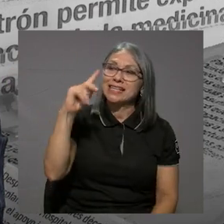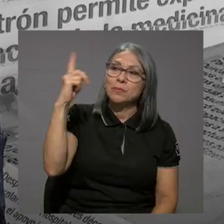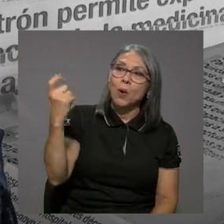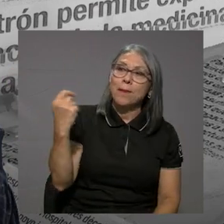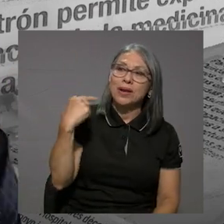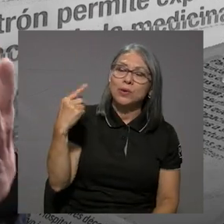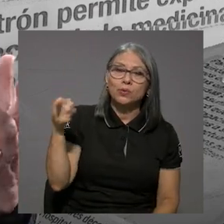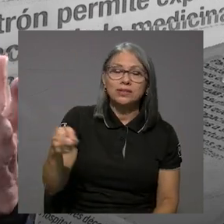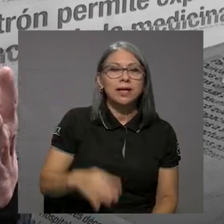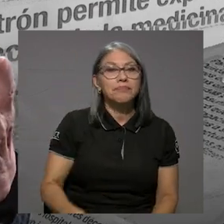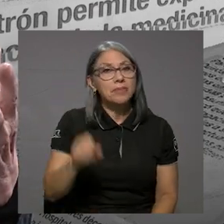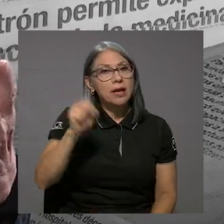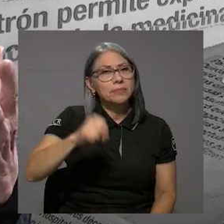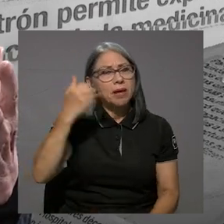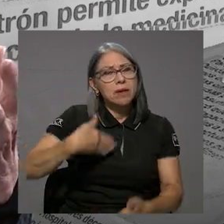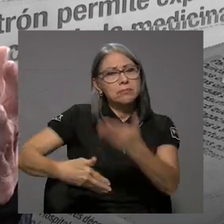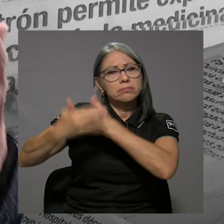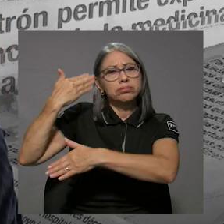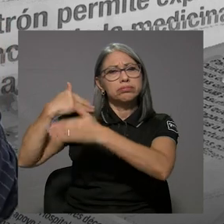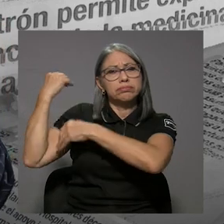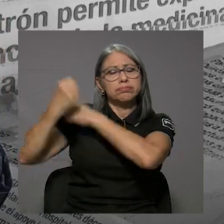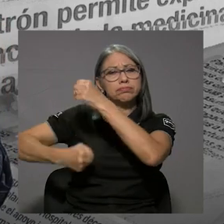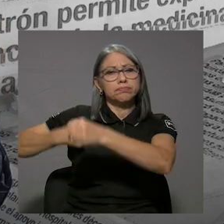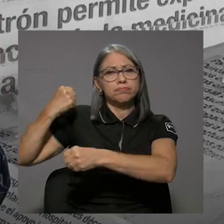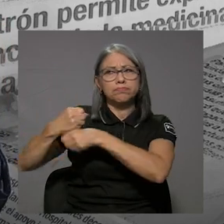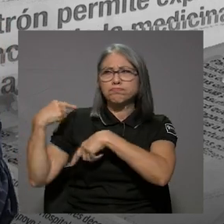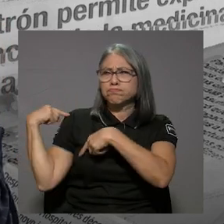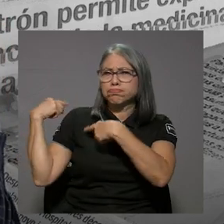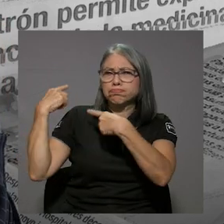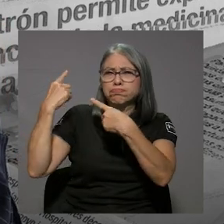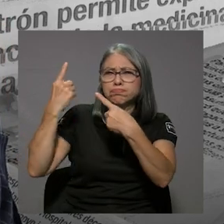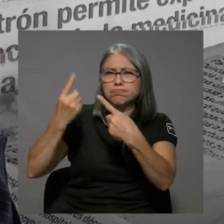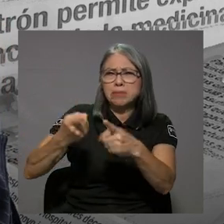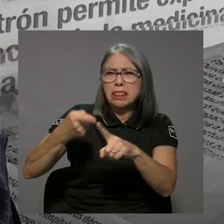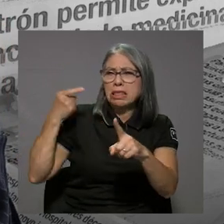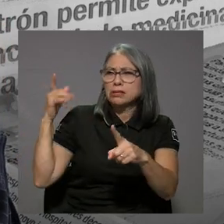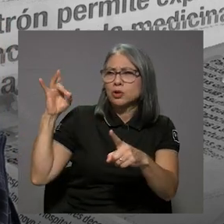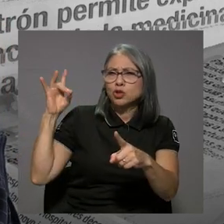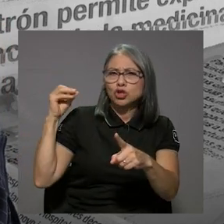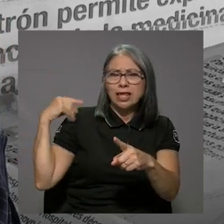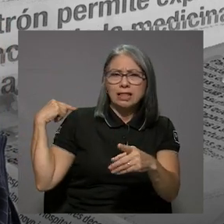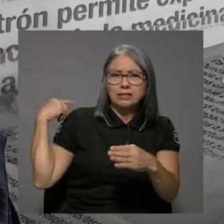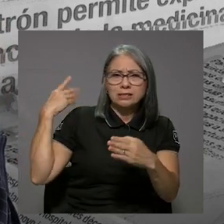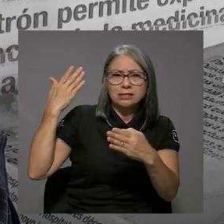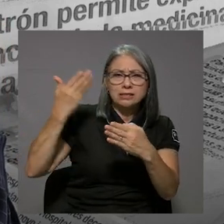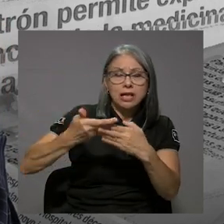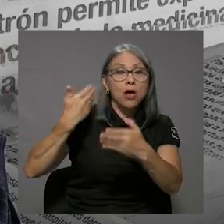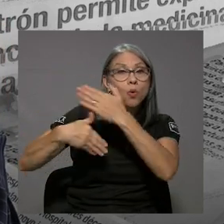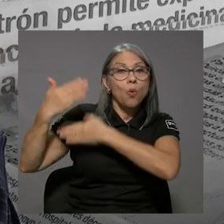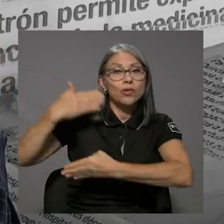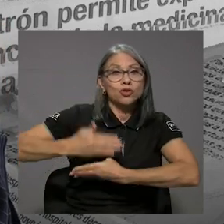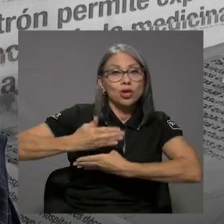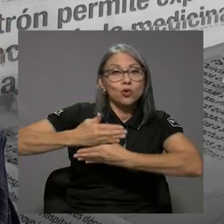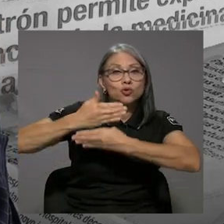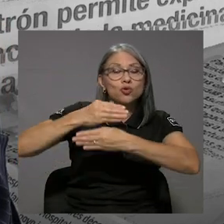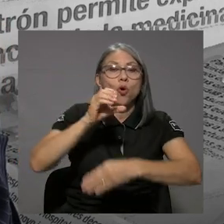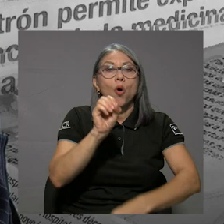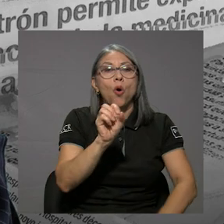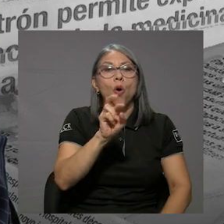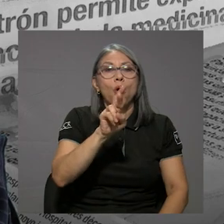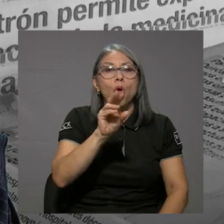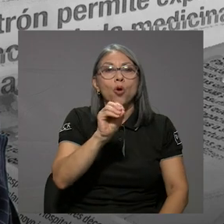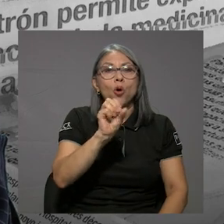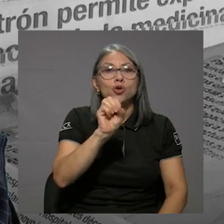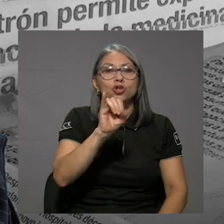Bueno, en efecto, desde hace muchos años, desde los años 80, se quedó, cuando se construyó el Orozi